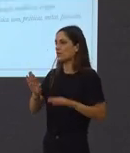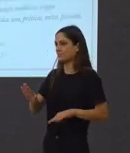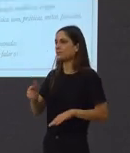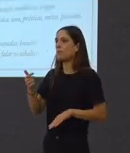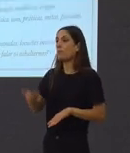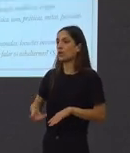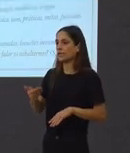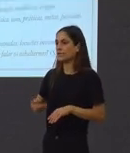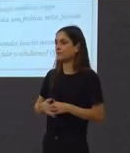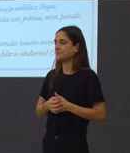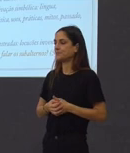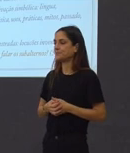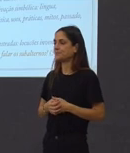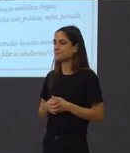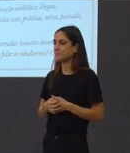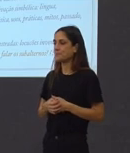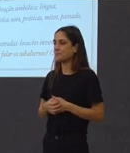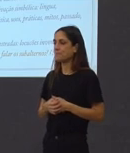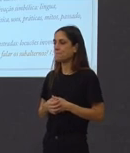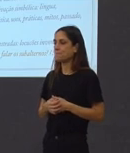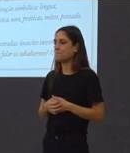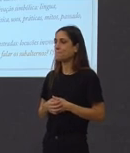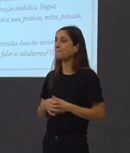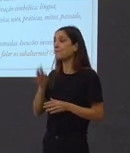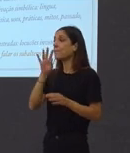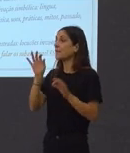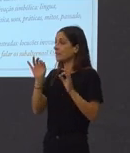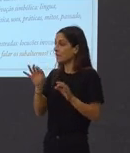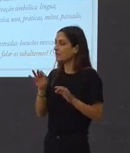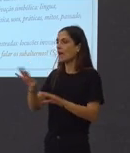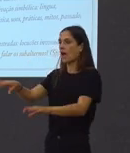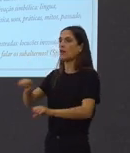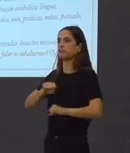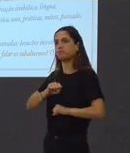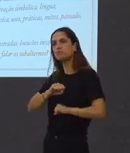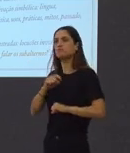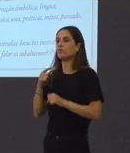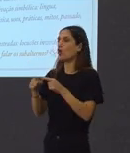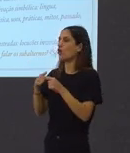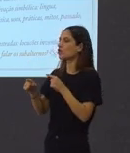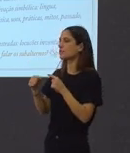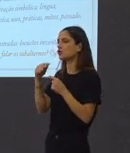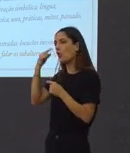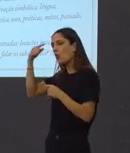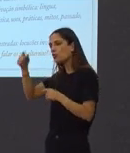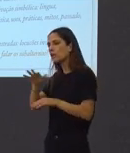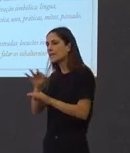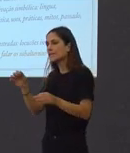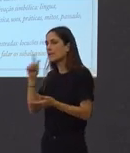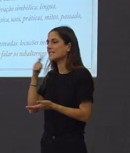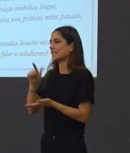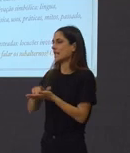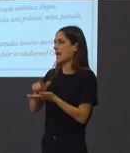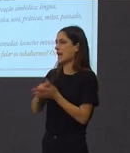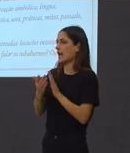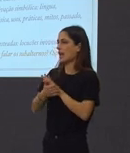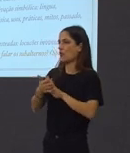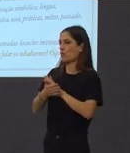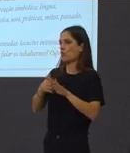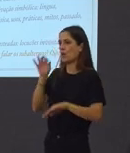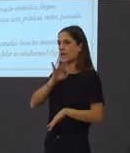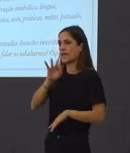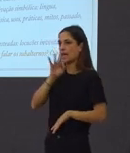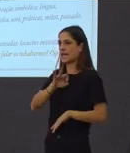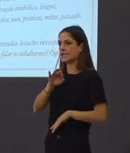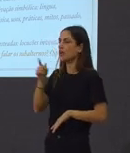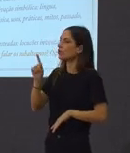é importante, por suposto, hai unha apropiación de elementos culturais e tamén da lingua galega, porque a lingua galega tamén